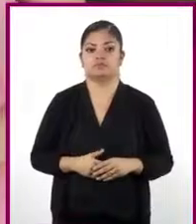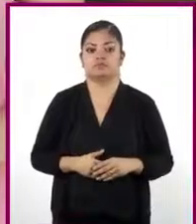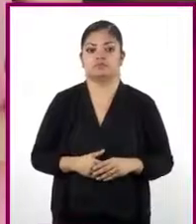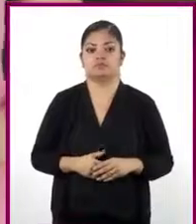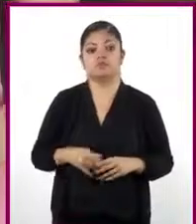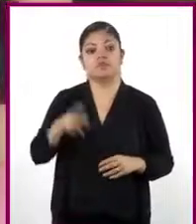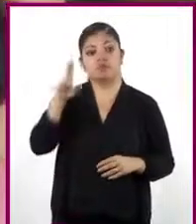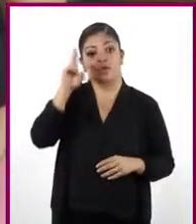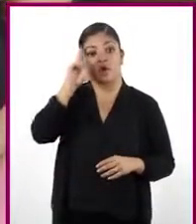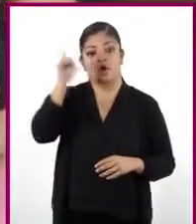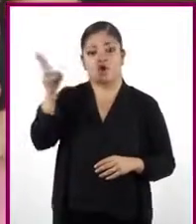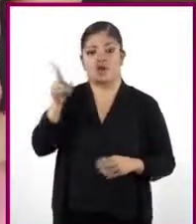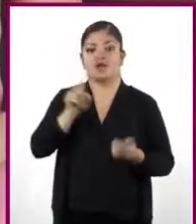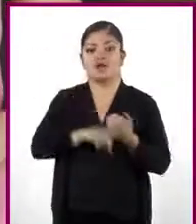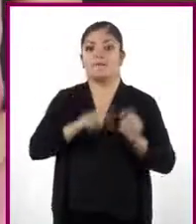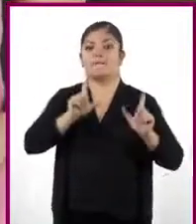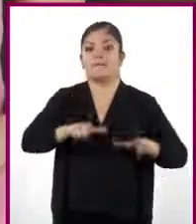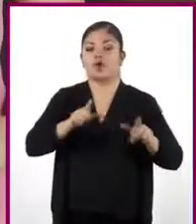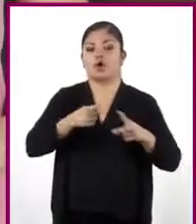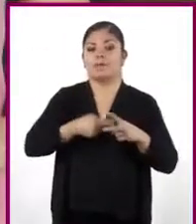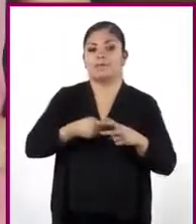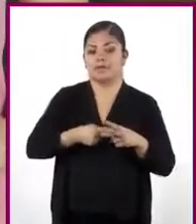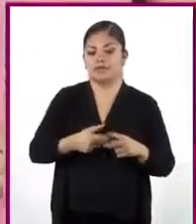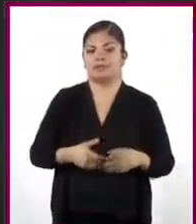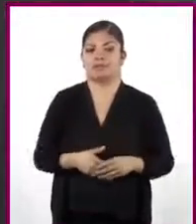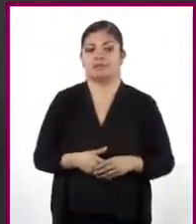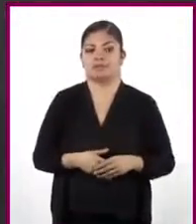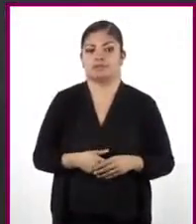Hola, bienvenidos al blog de las matemáticas.